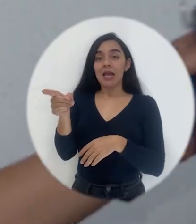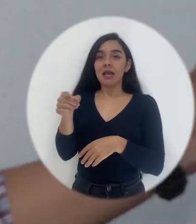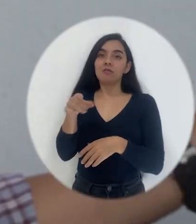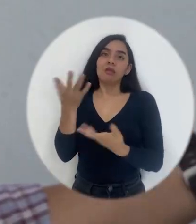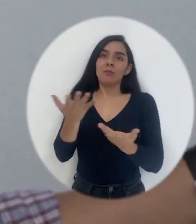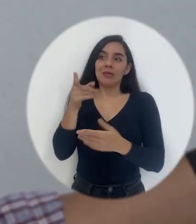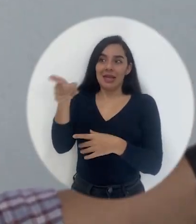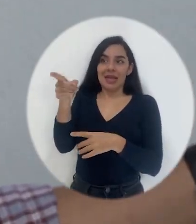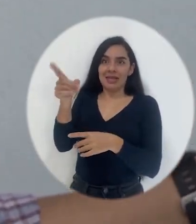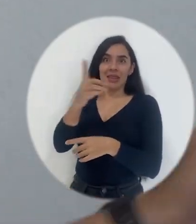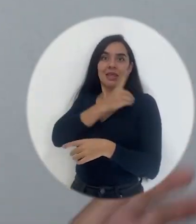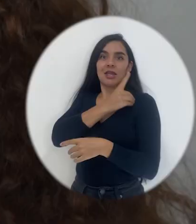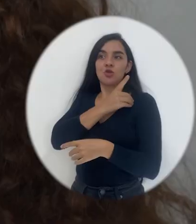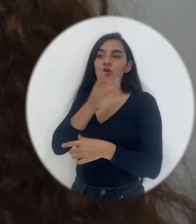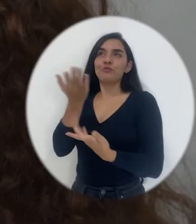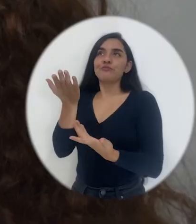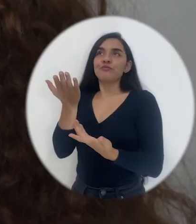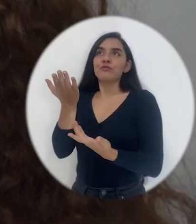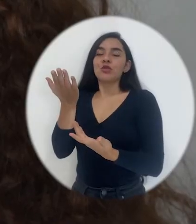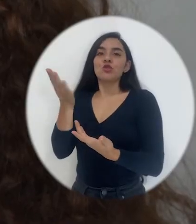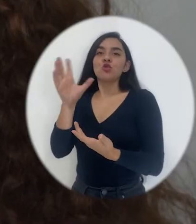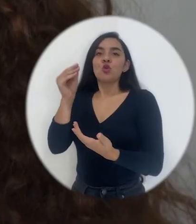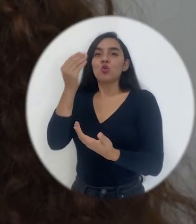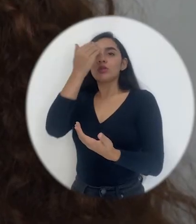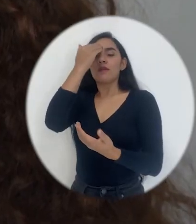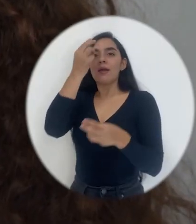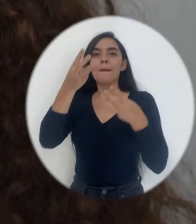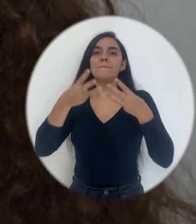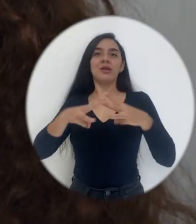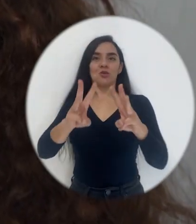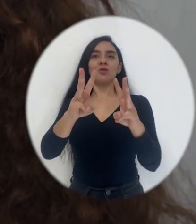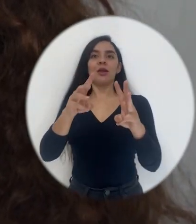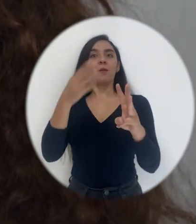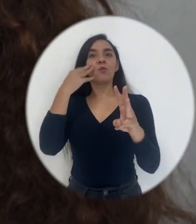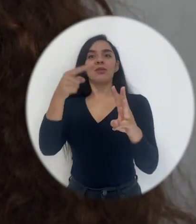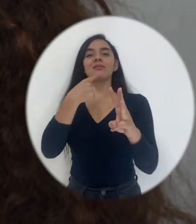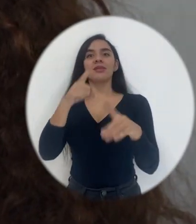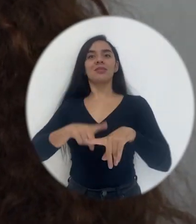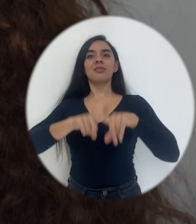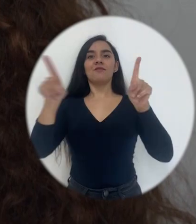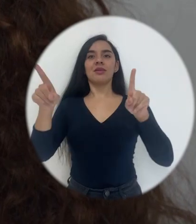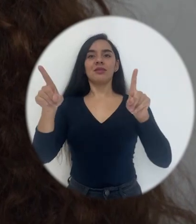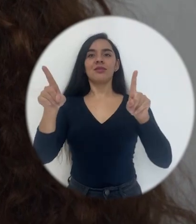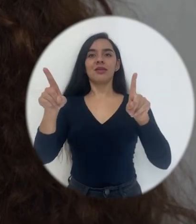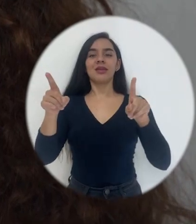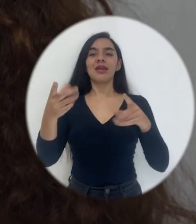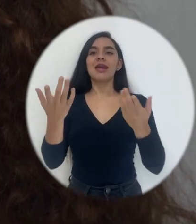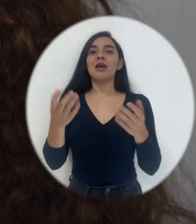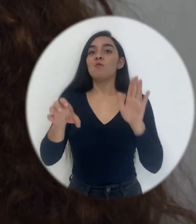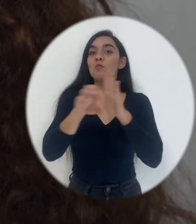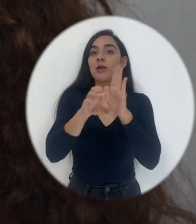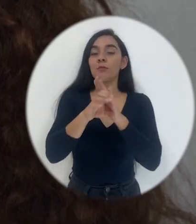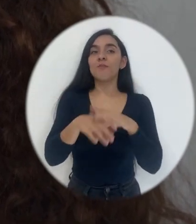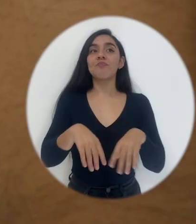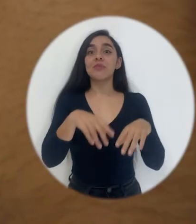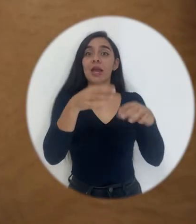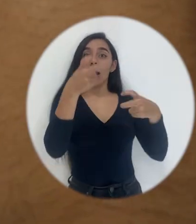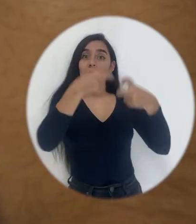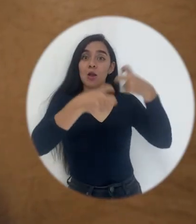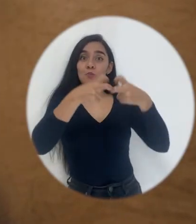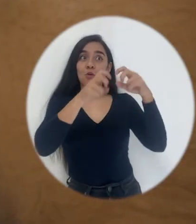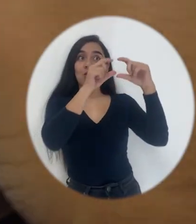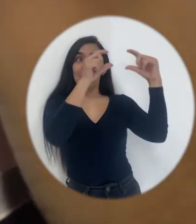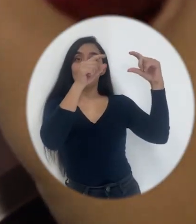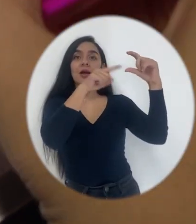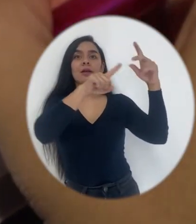no había llegado a esa... Como la metodología era la que a le parecía diferente, ¿verdad? Porque empezábamos con un problema y no empezábamos